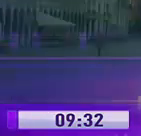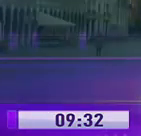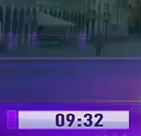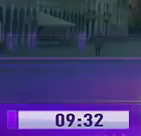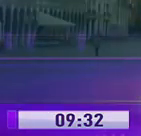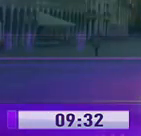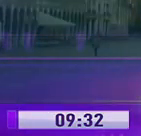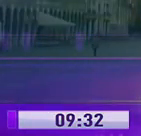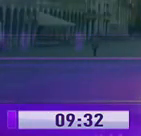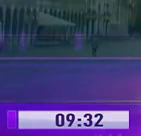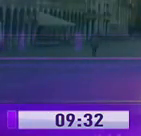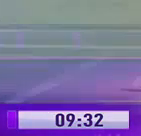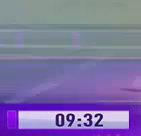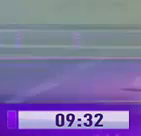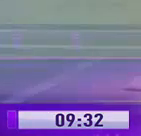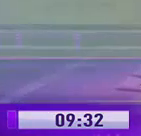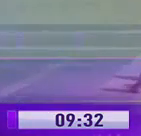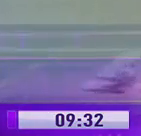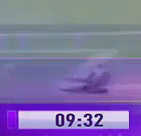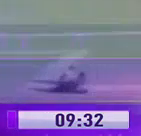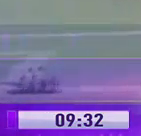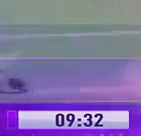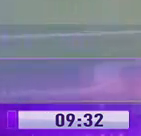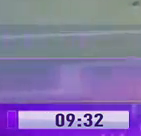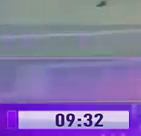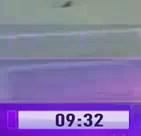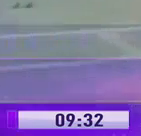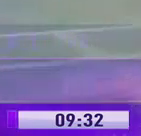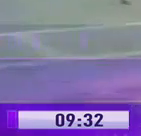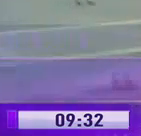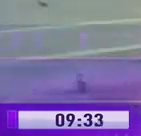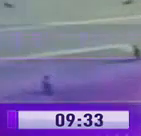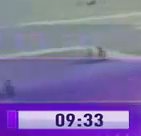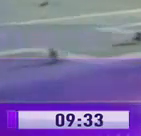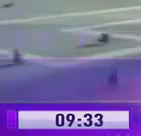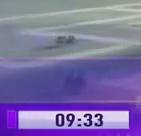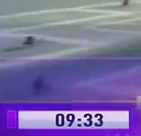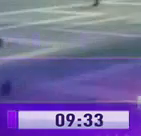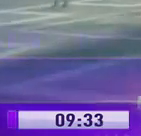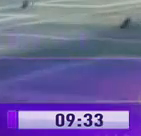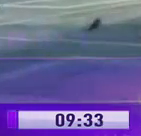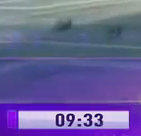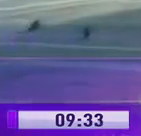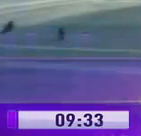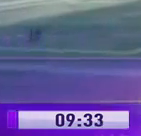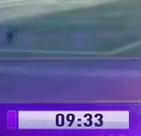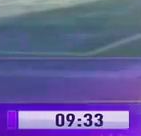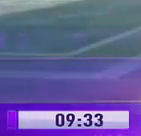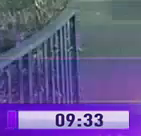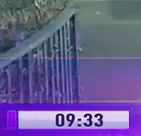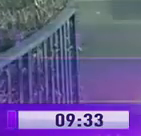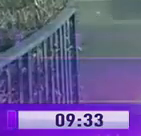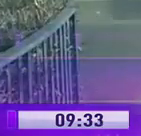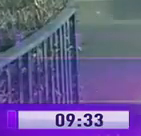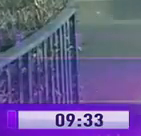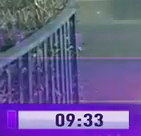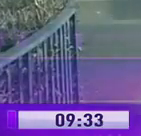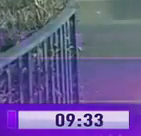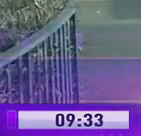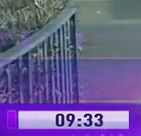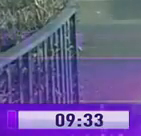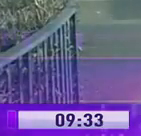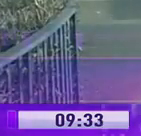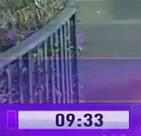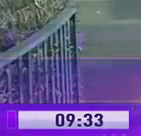Es tiempo de una pausa. Al retornar, estaremos revisando noticias internacionales referente a cómo está la situación